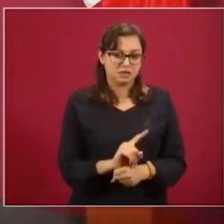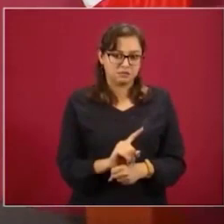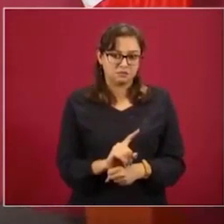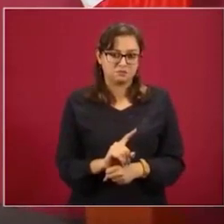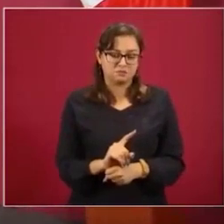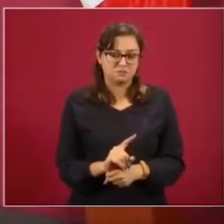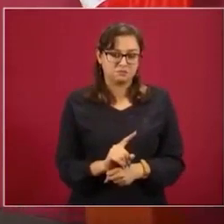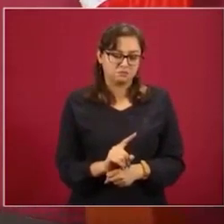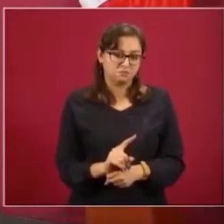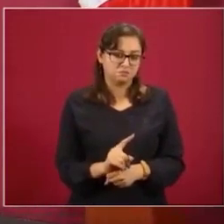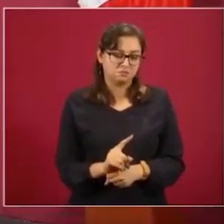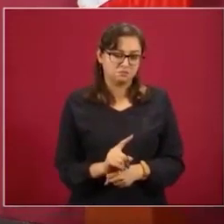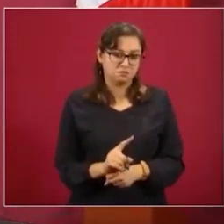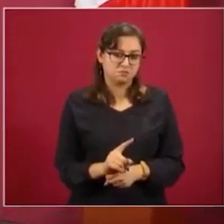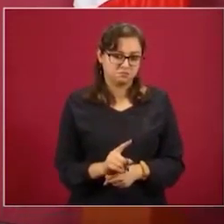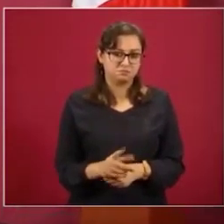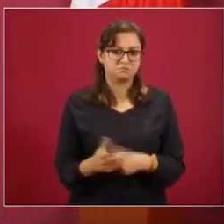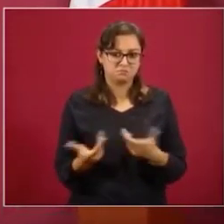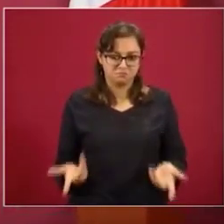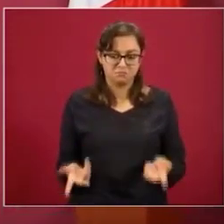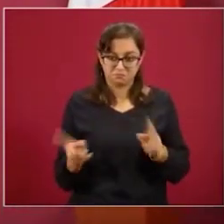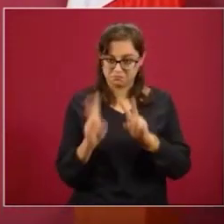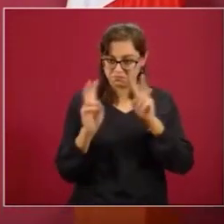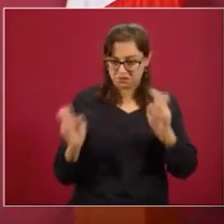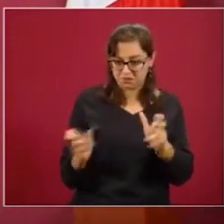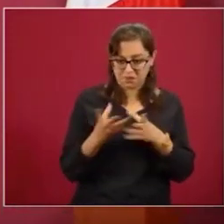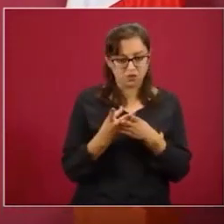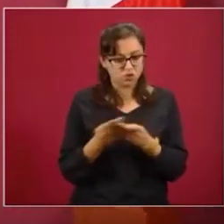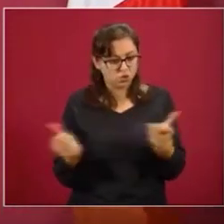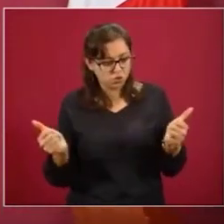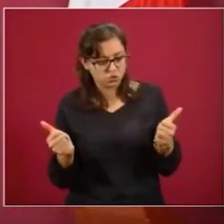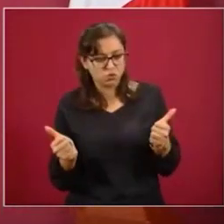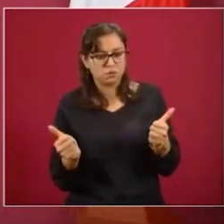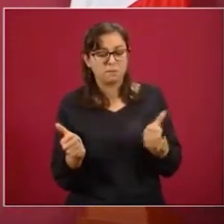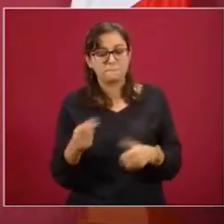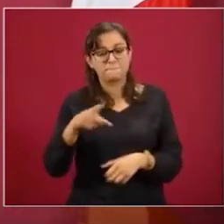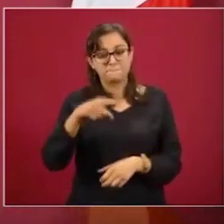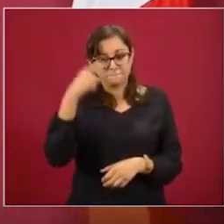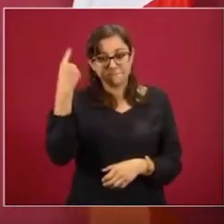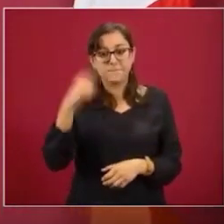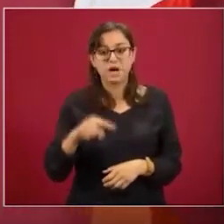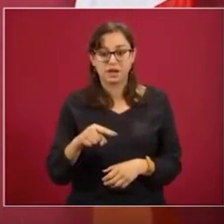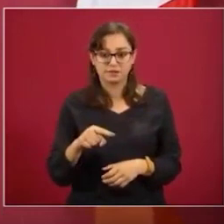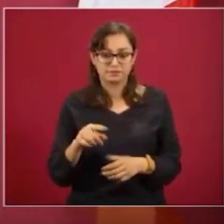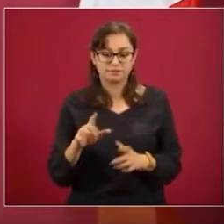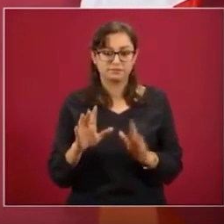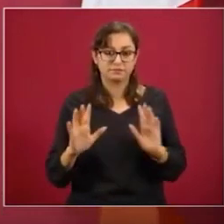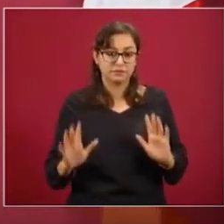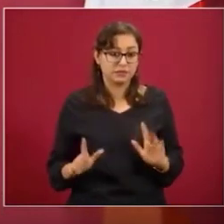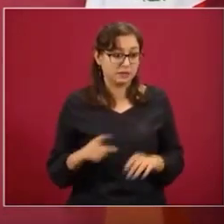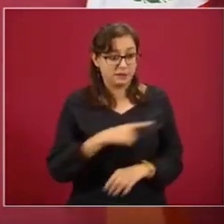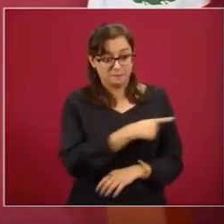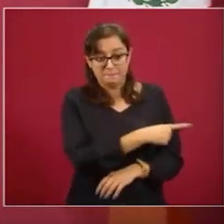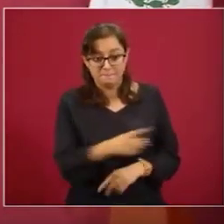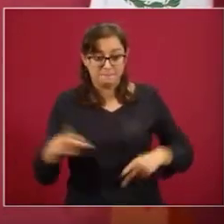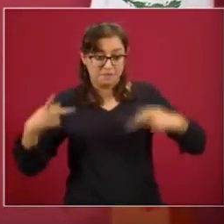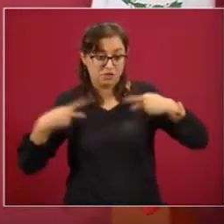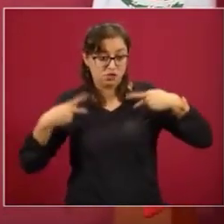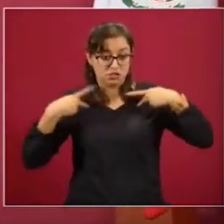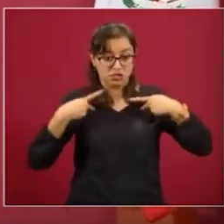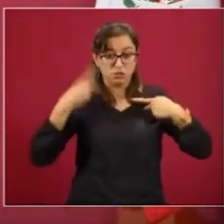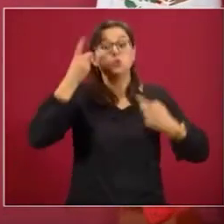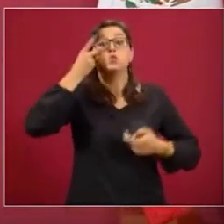el caso para escriturar a miles de personas.